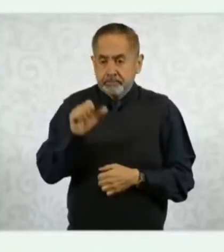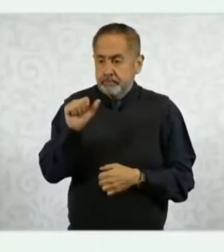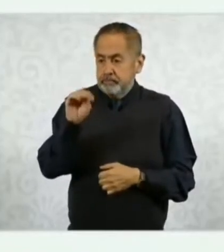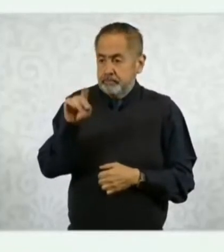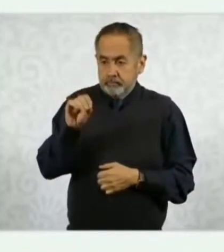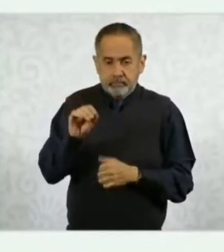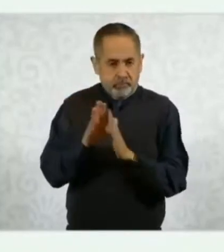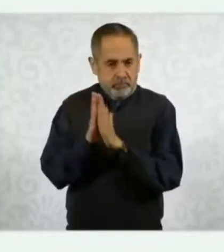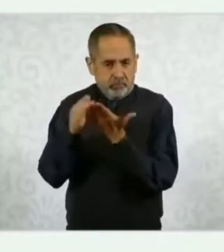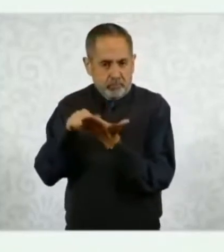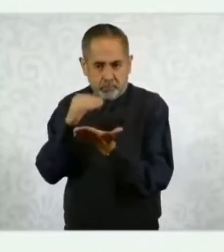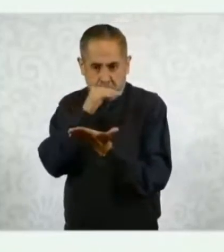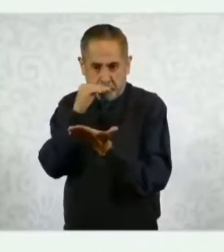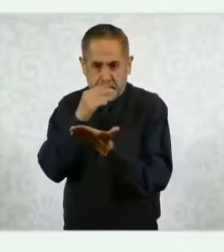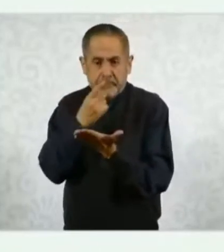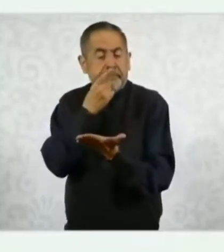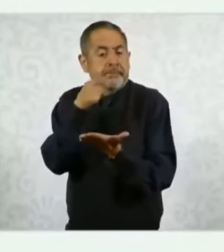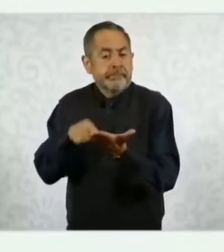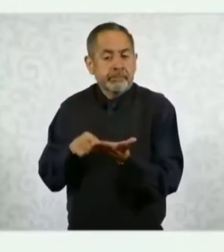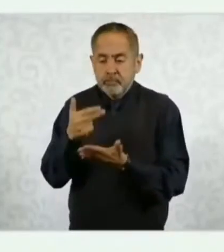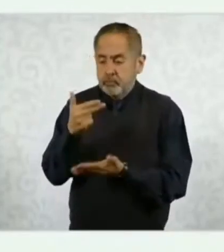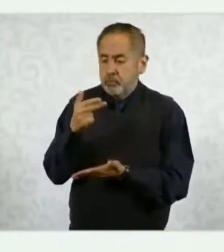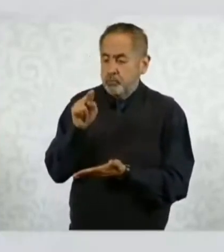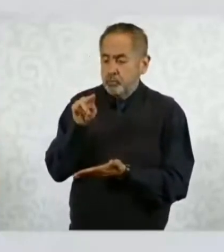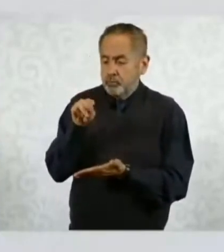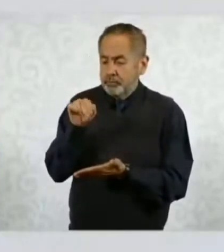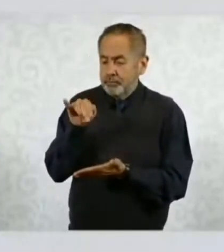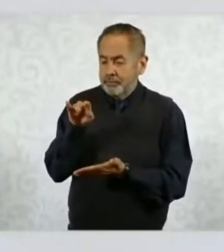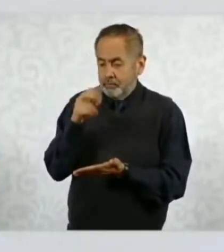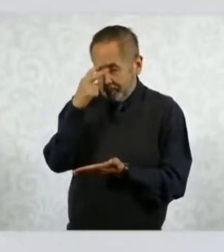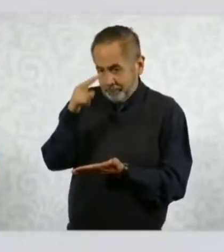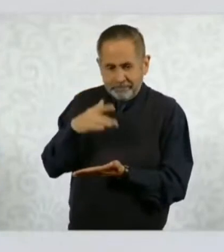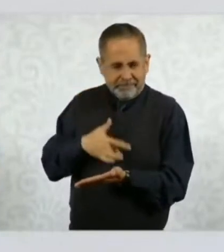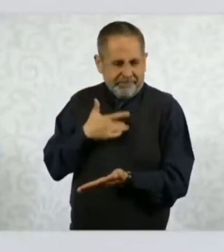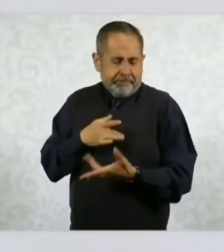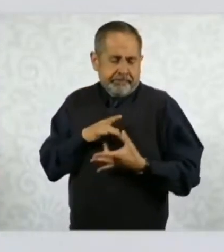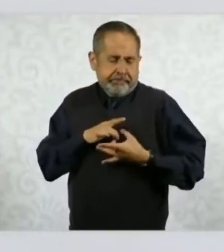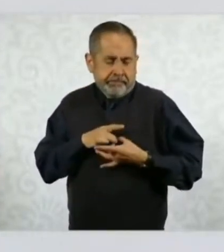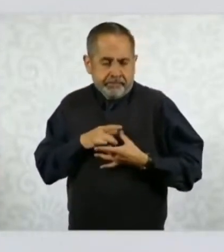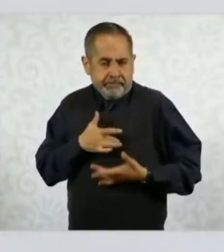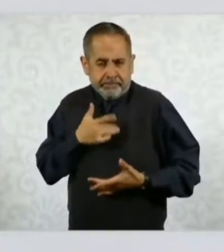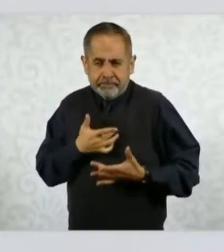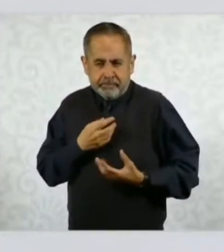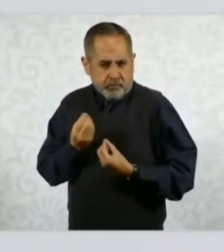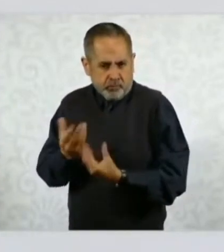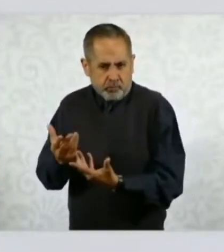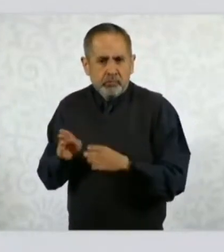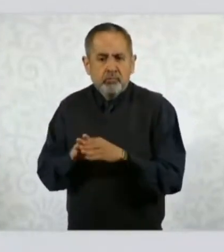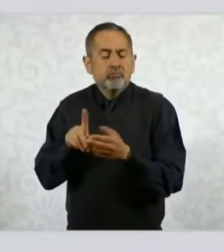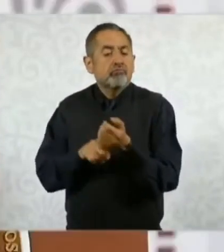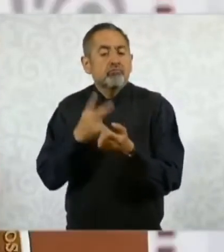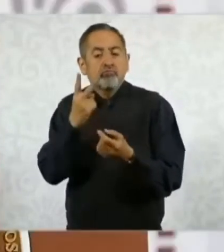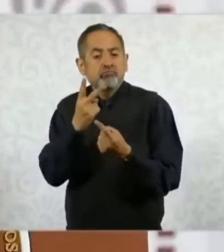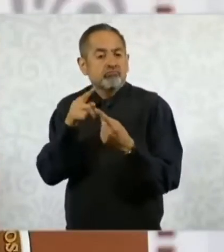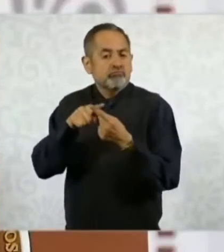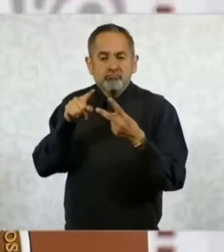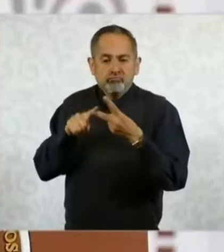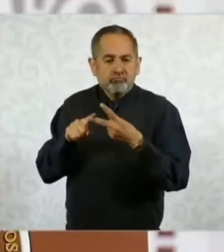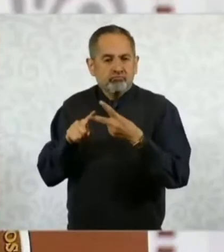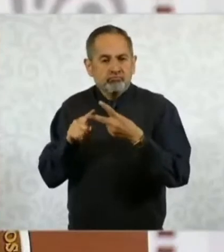de que el humanismo mexicano está sustentado en dos pilares. La fuerza